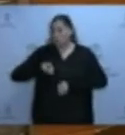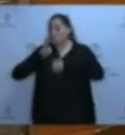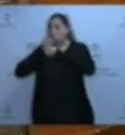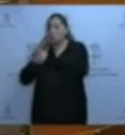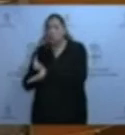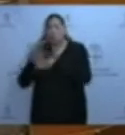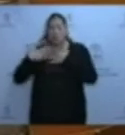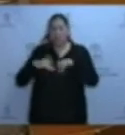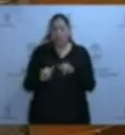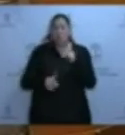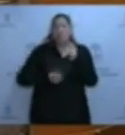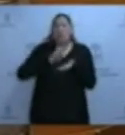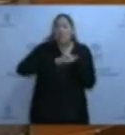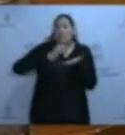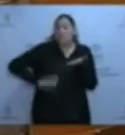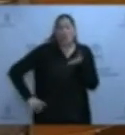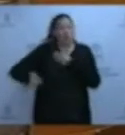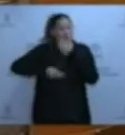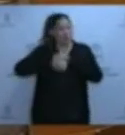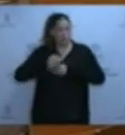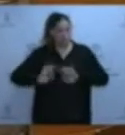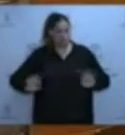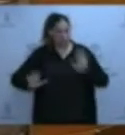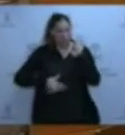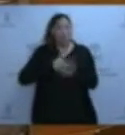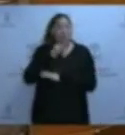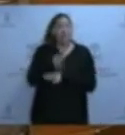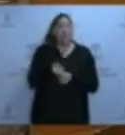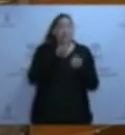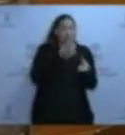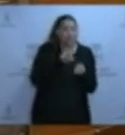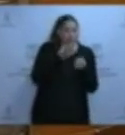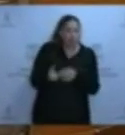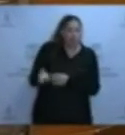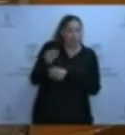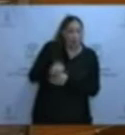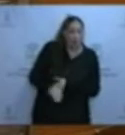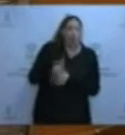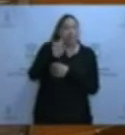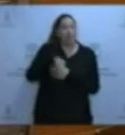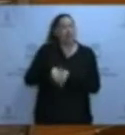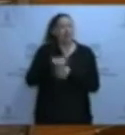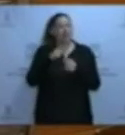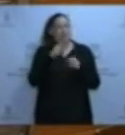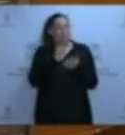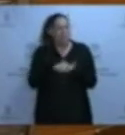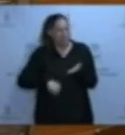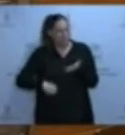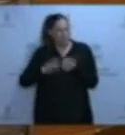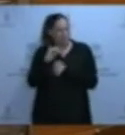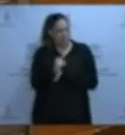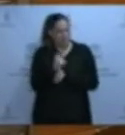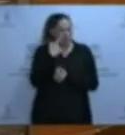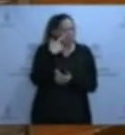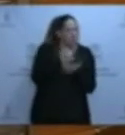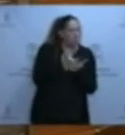ningún informe por la Administración. Pero es que, además, entre la información aportada también existen varias lagunas. Por un lado, solo se ha comprobado